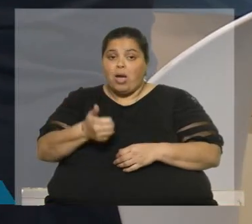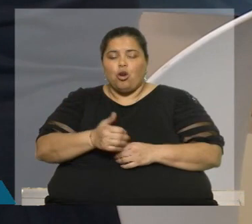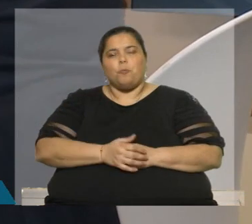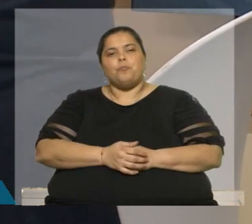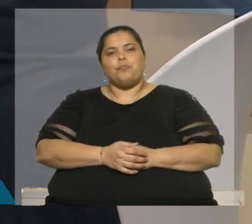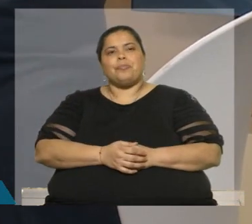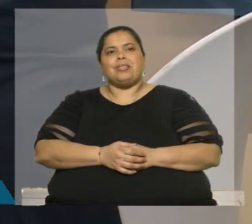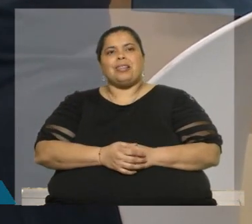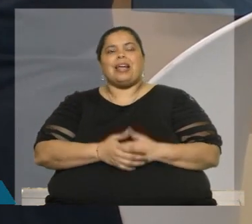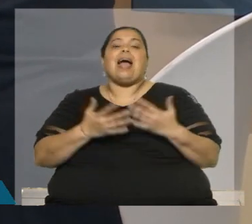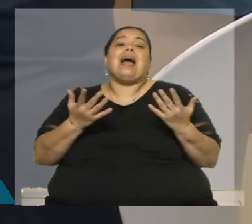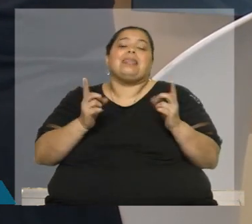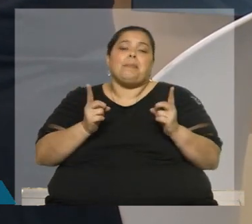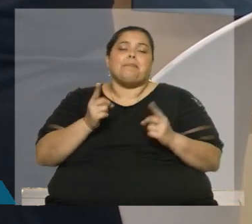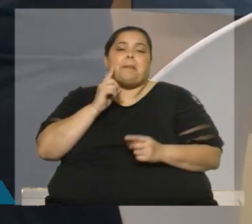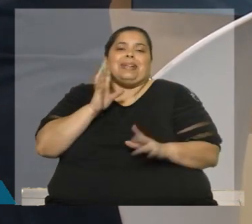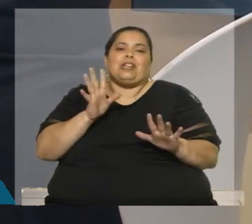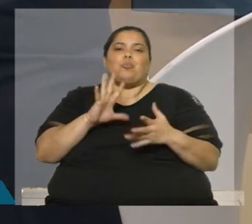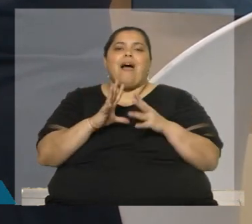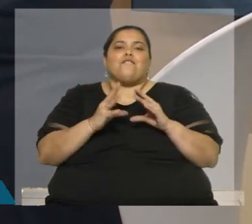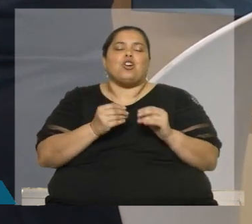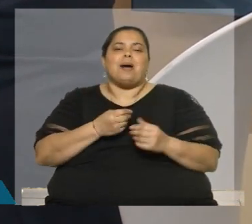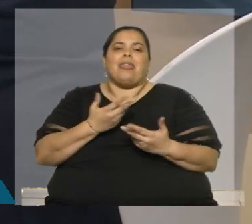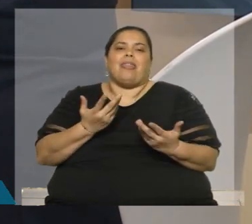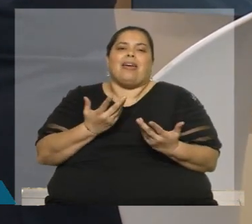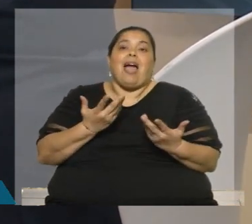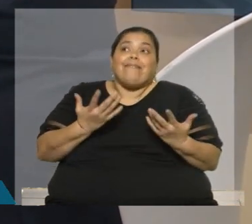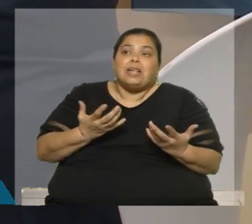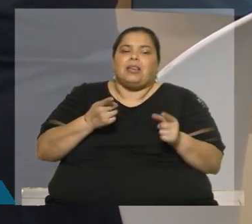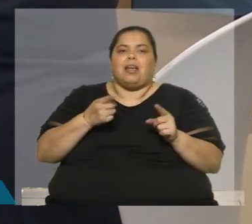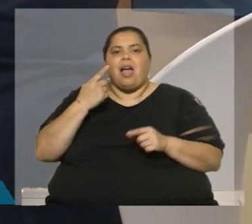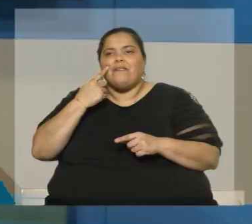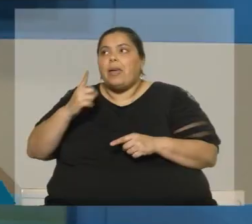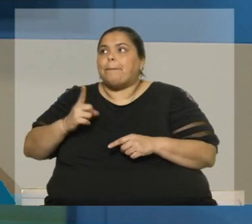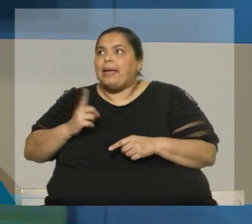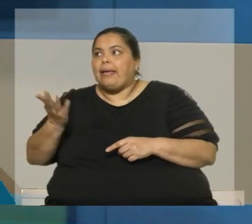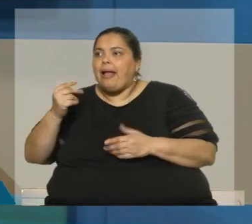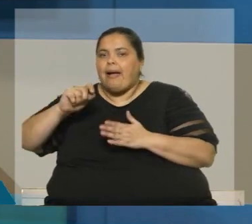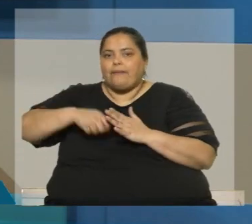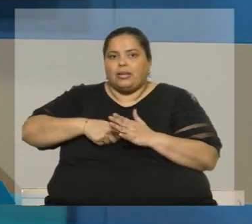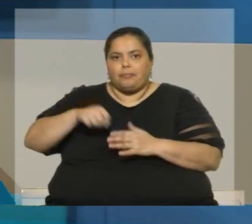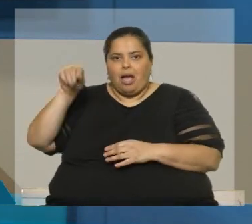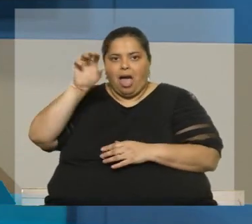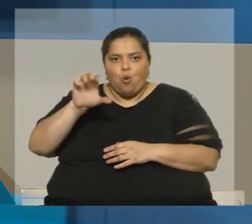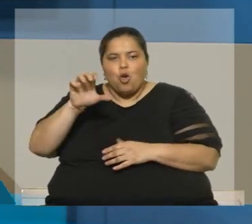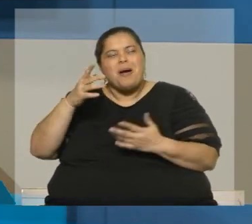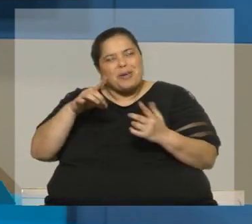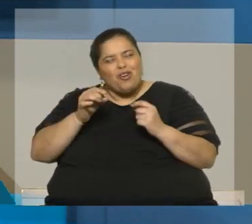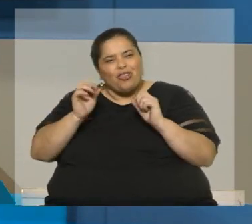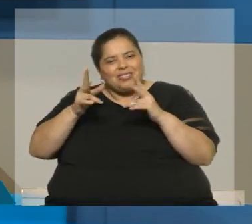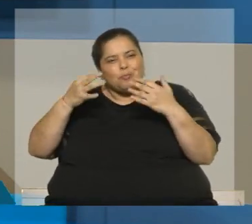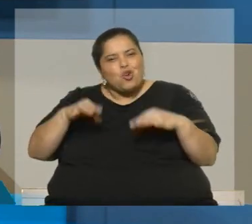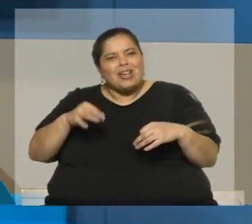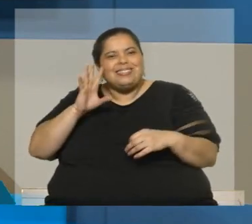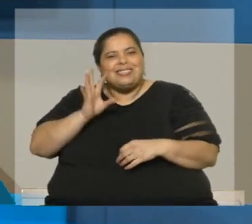bastantes expresiones de deseo, le quiero decir, porque se depende de la firma de otros. Bueno, no, sí, pero porque se percibe un cambio. Es